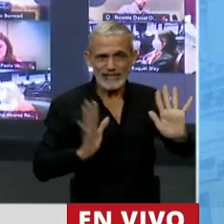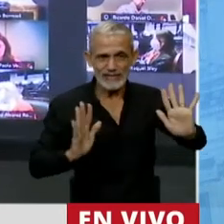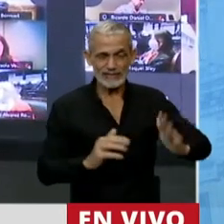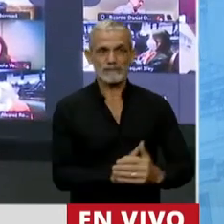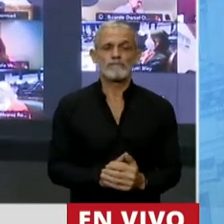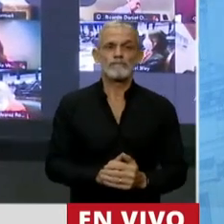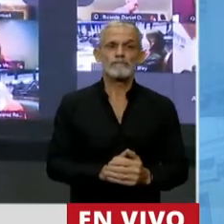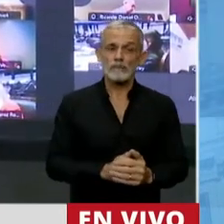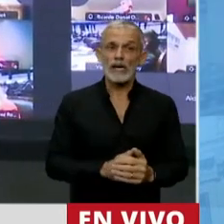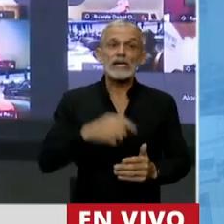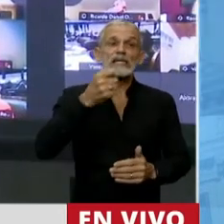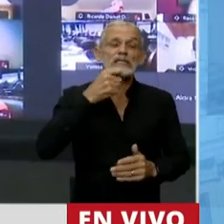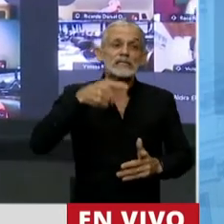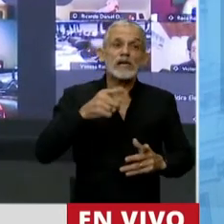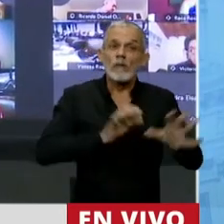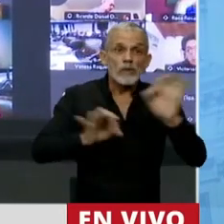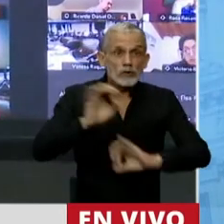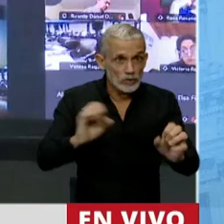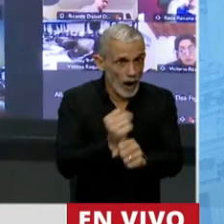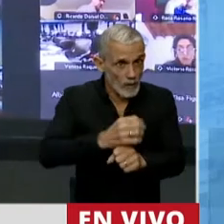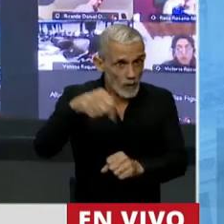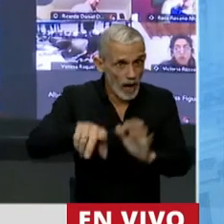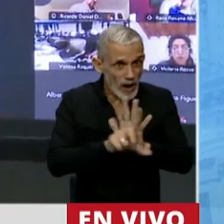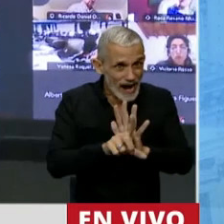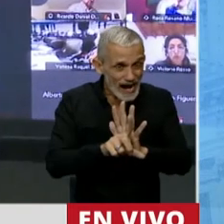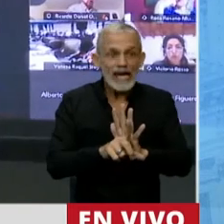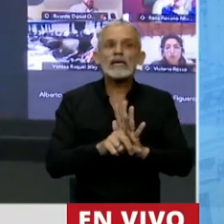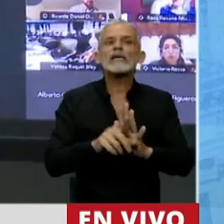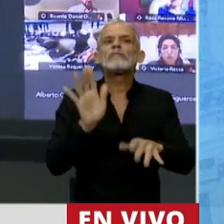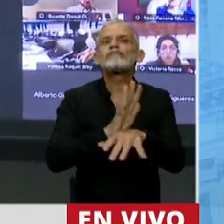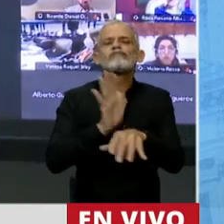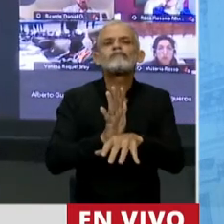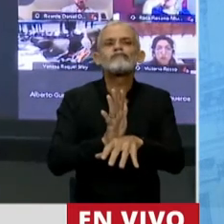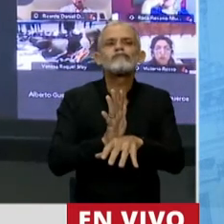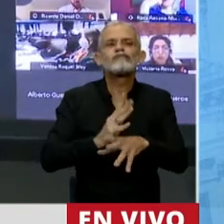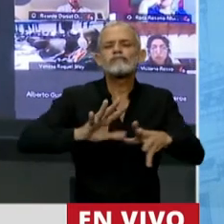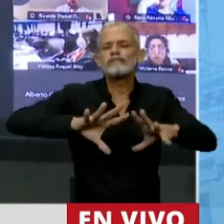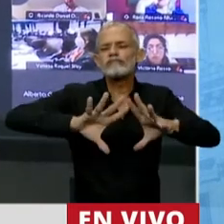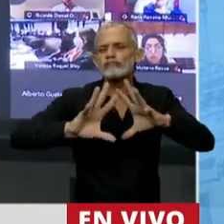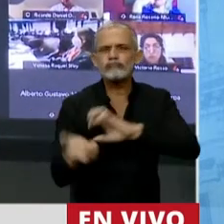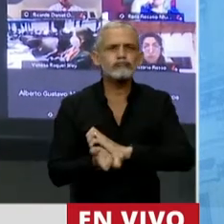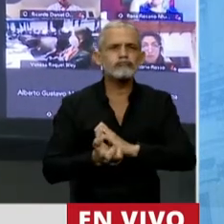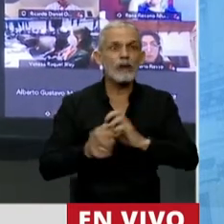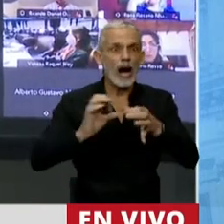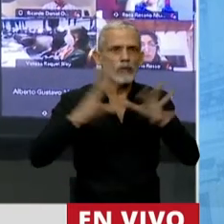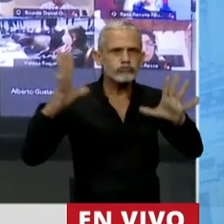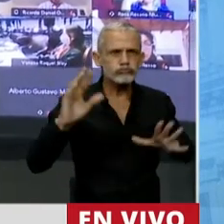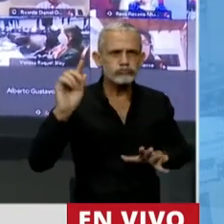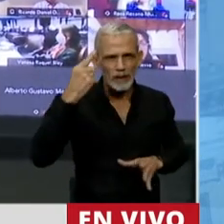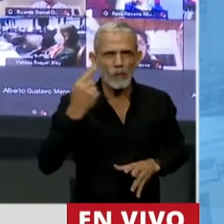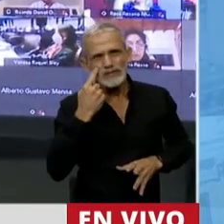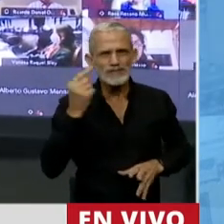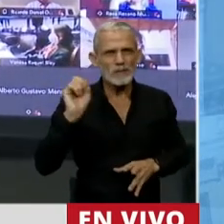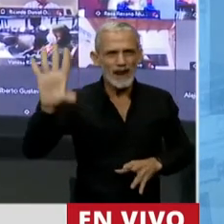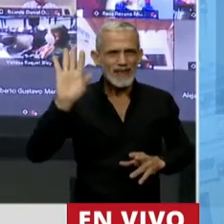si este proyecto se aprueba, se habrá herido, no sólo la autonomía que estoy mencionando, sino